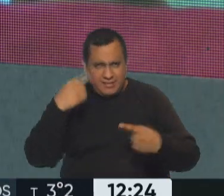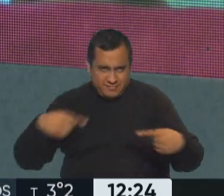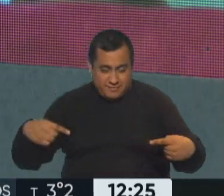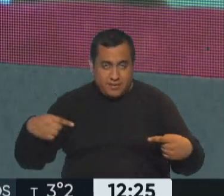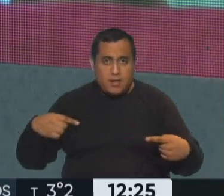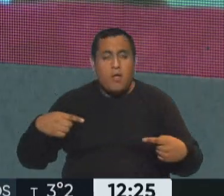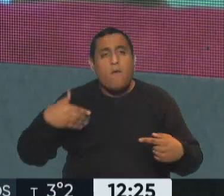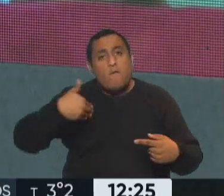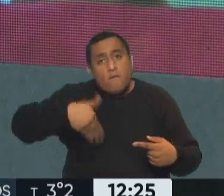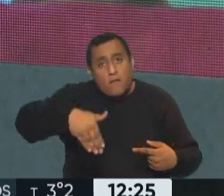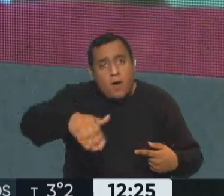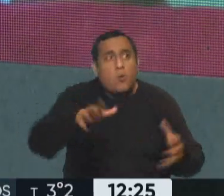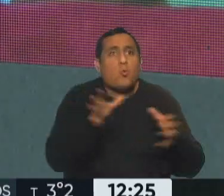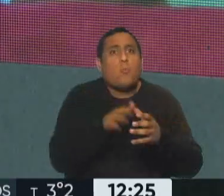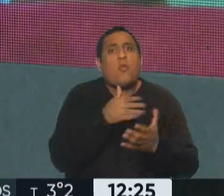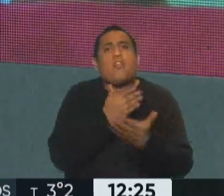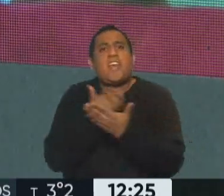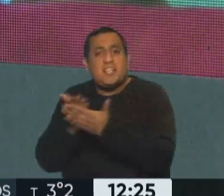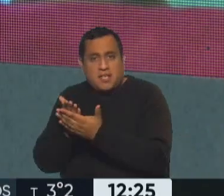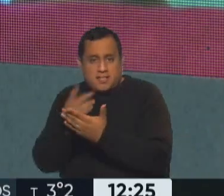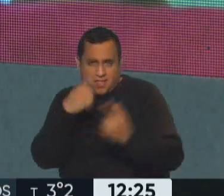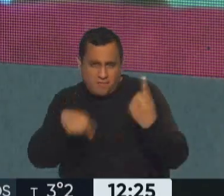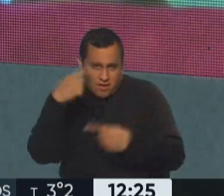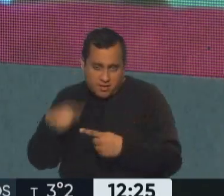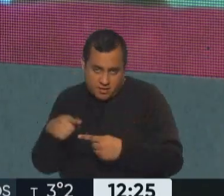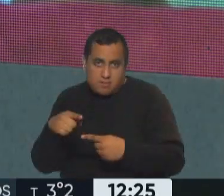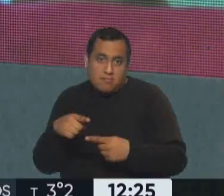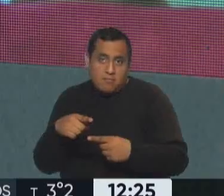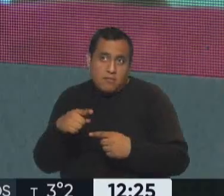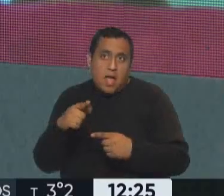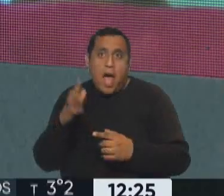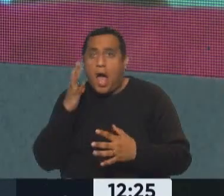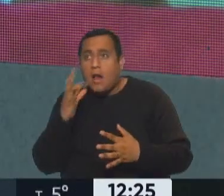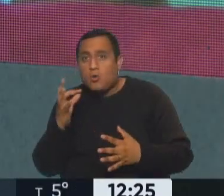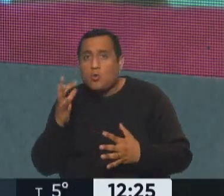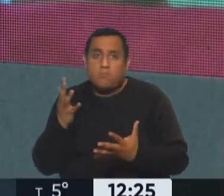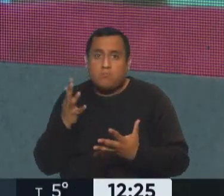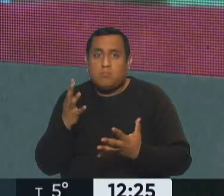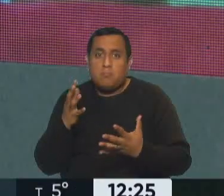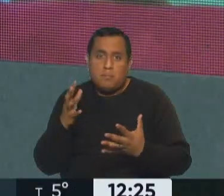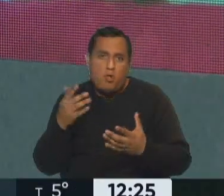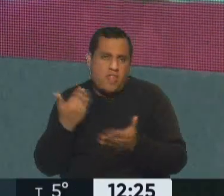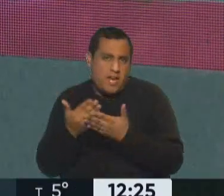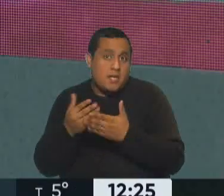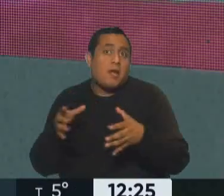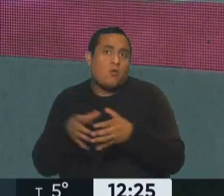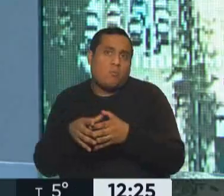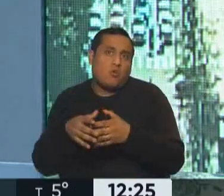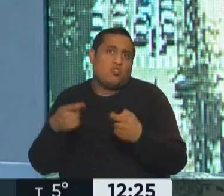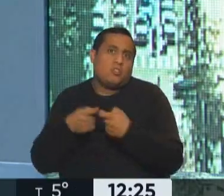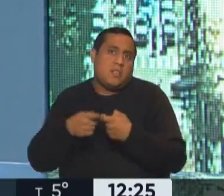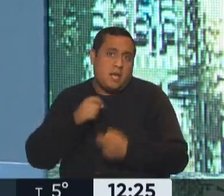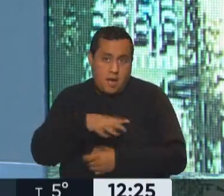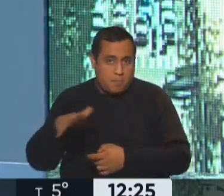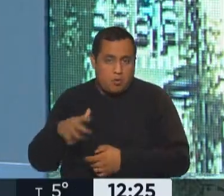generar una reacción de las derechas? Y cuando hablo de las derechas, me refiero también a la sociedad rural argentina. Creo que sí. Creo que